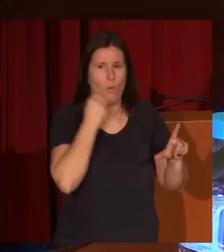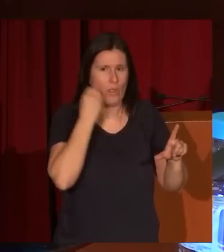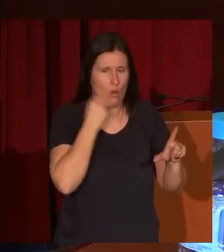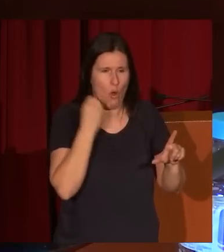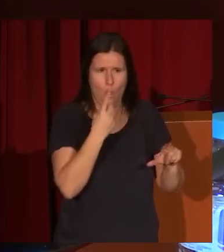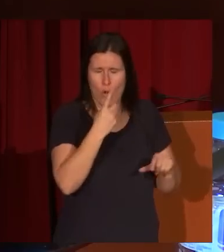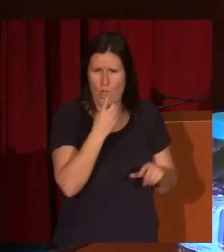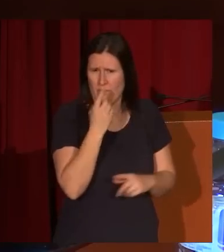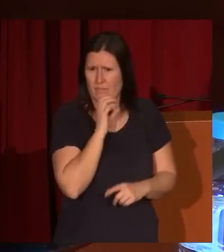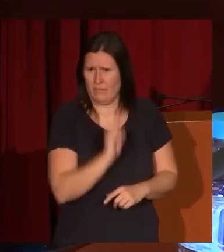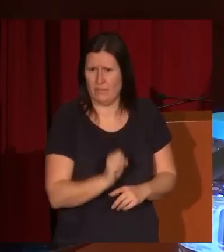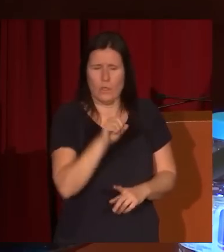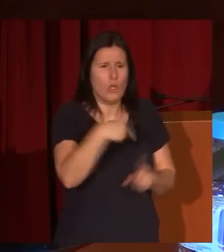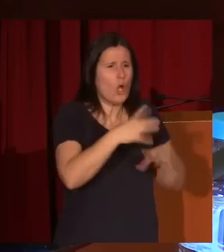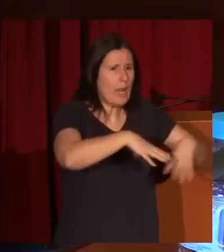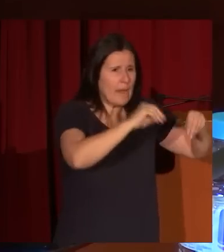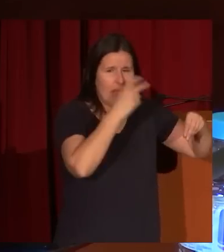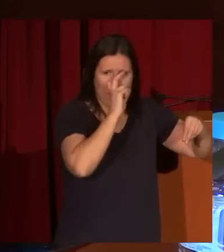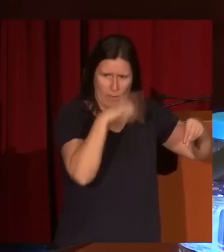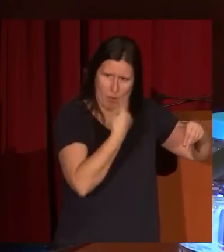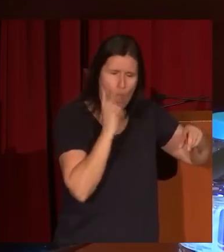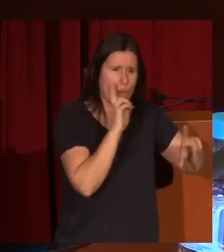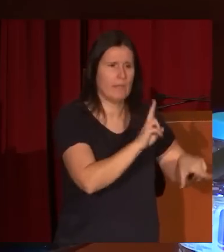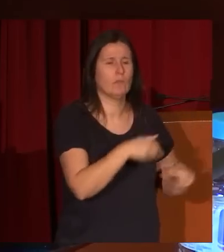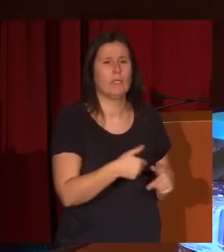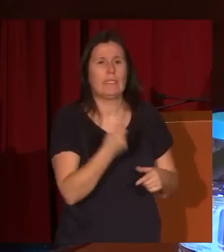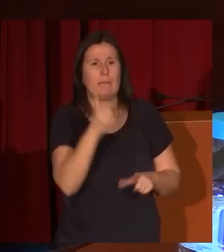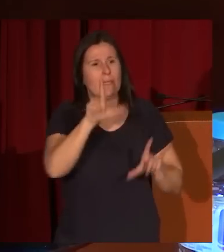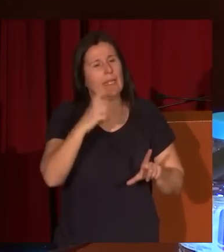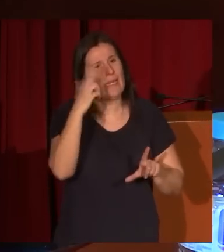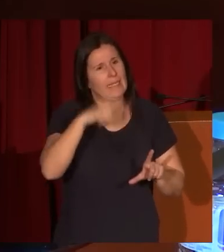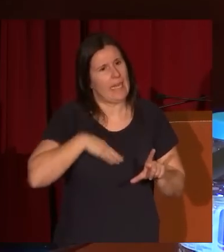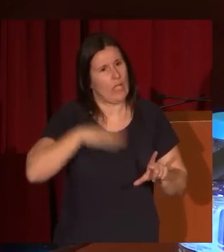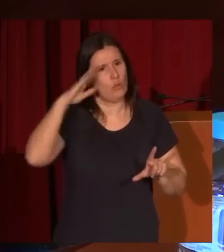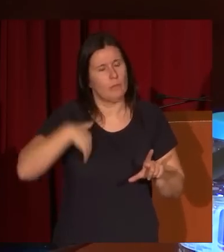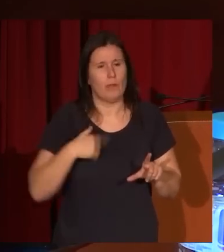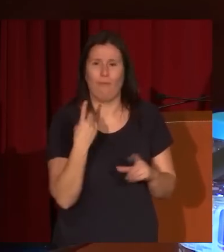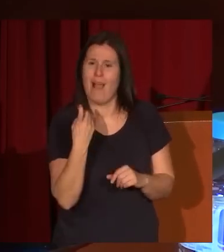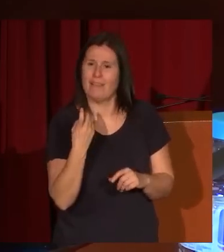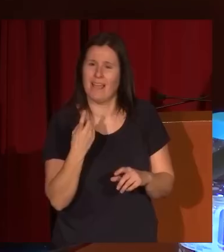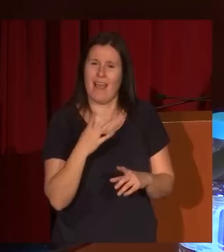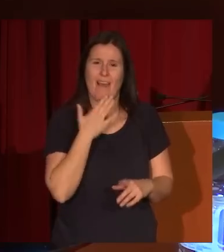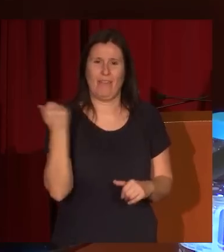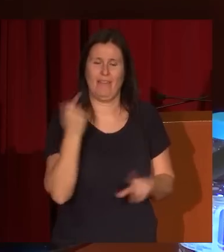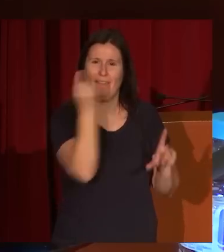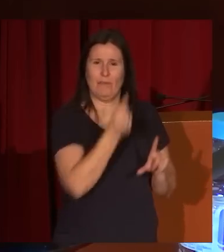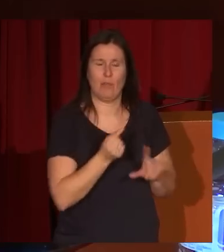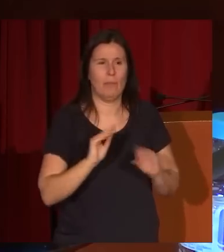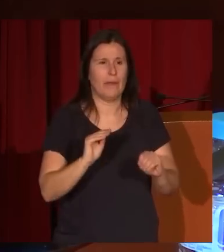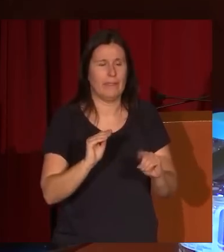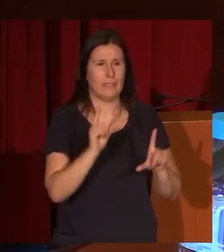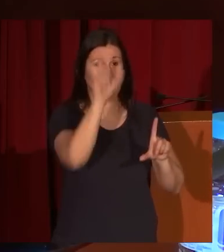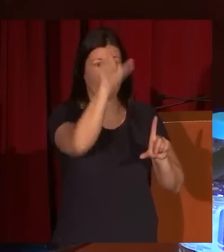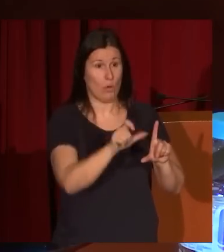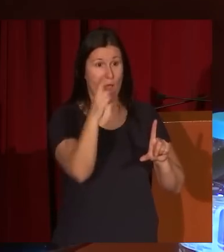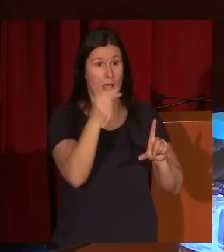excelente en el Palacio de Aranjuez, lo veremos luego, y aún los retratos, pero en ellos su falta de dominio del dibujo y su inhabilidad para la figura se